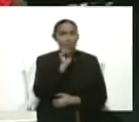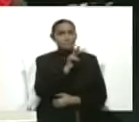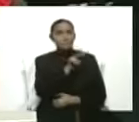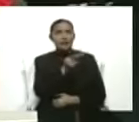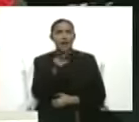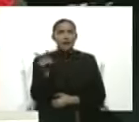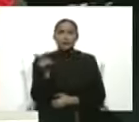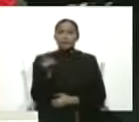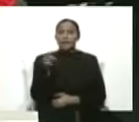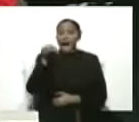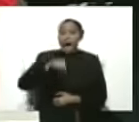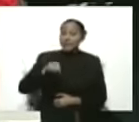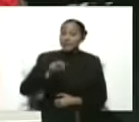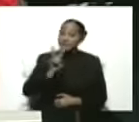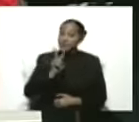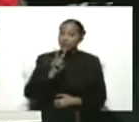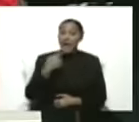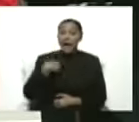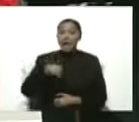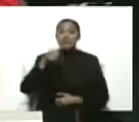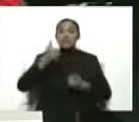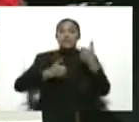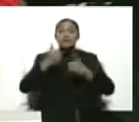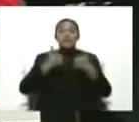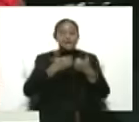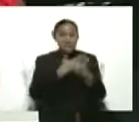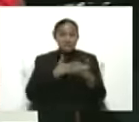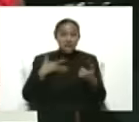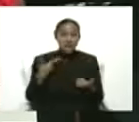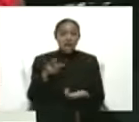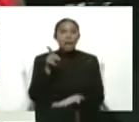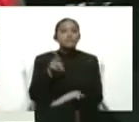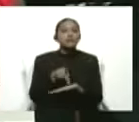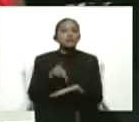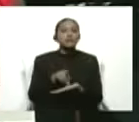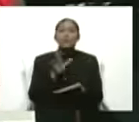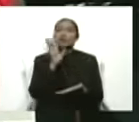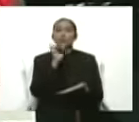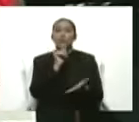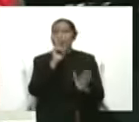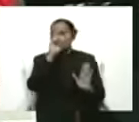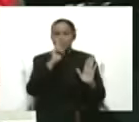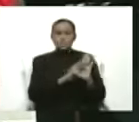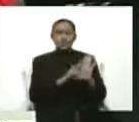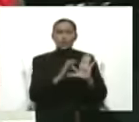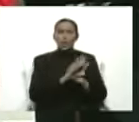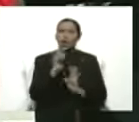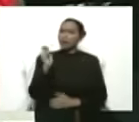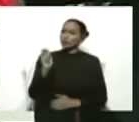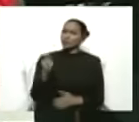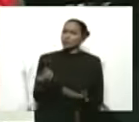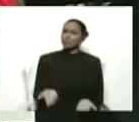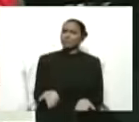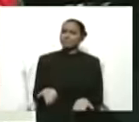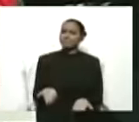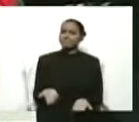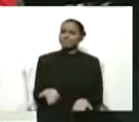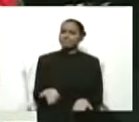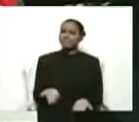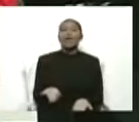aquí hay candidatos que quieren participar y no respetan la constitución. Nosotros los